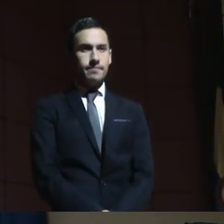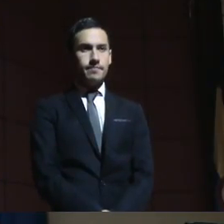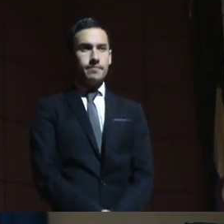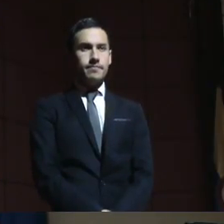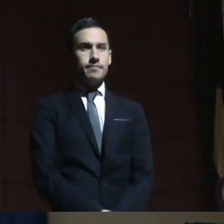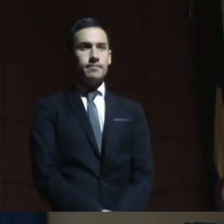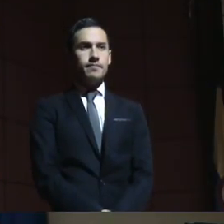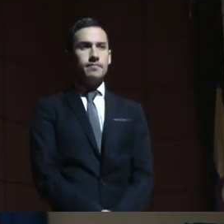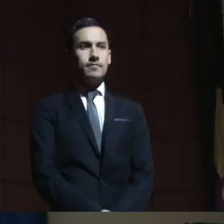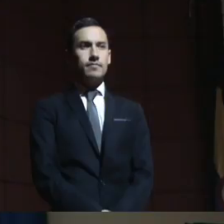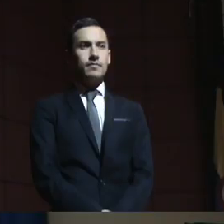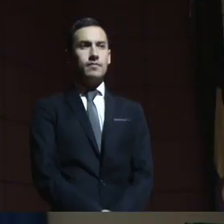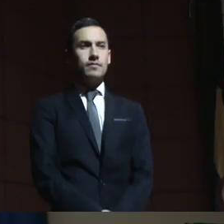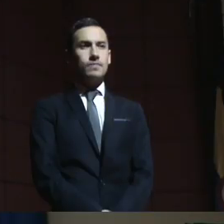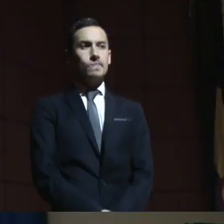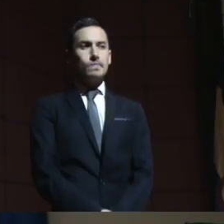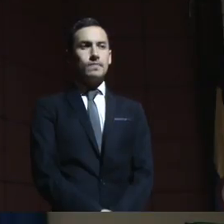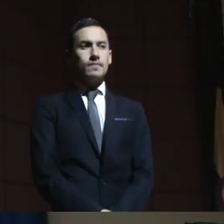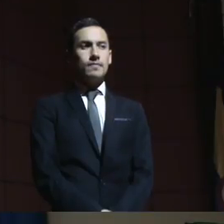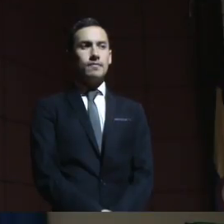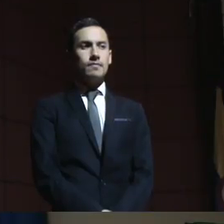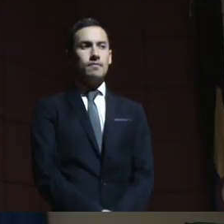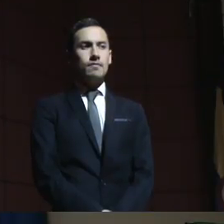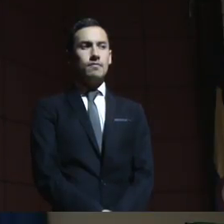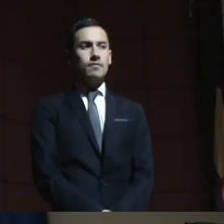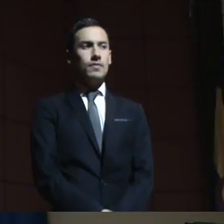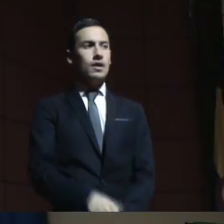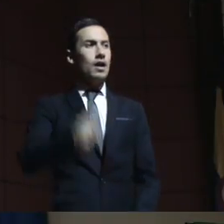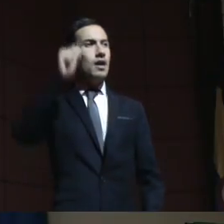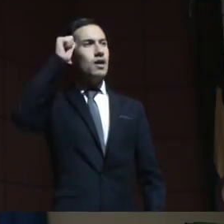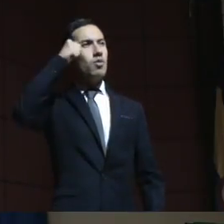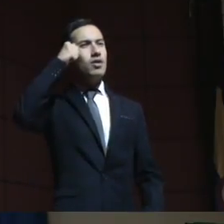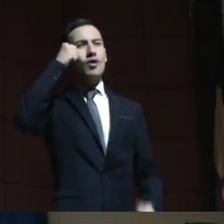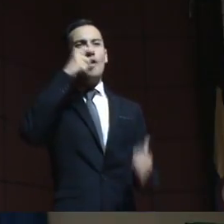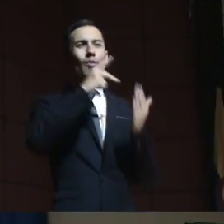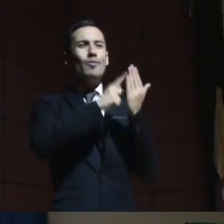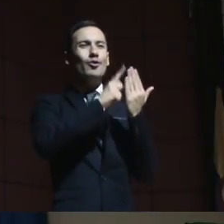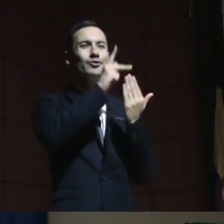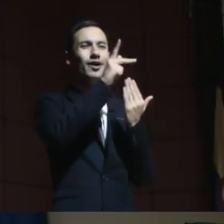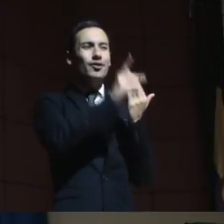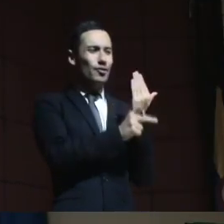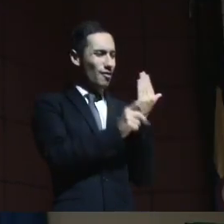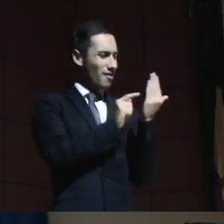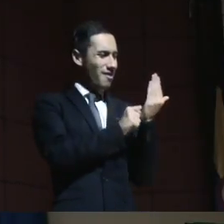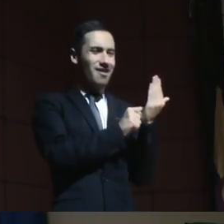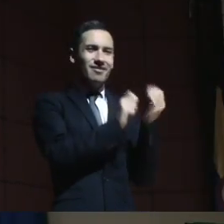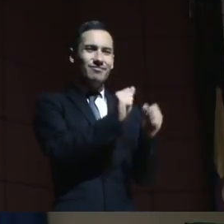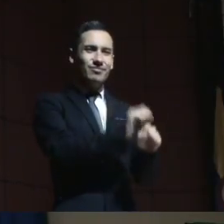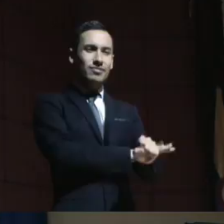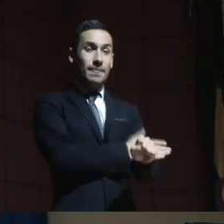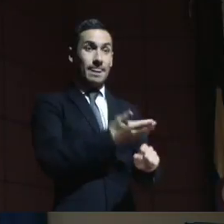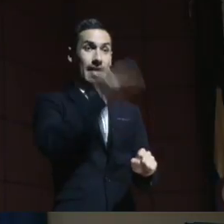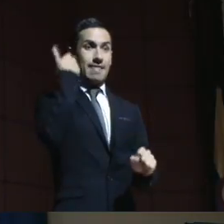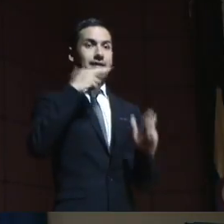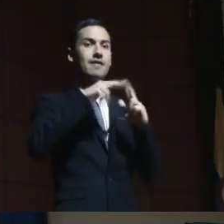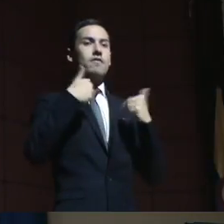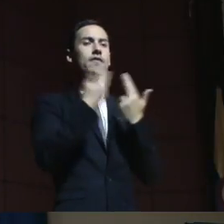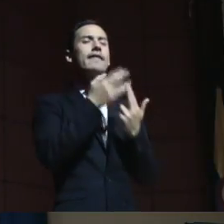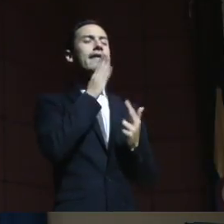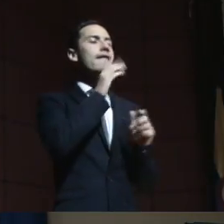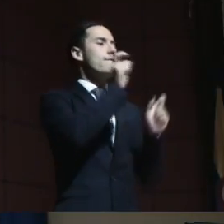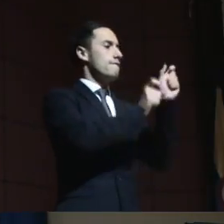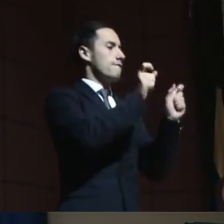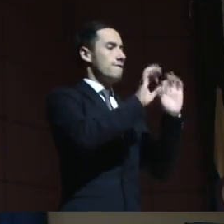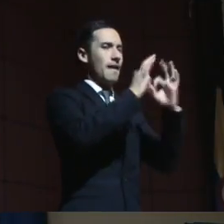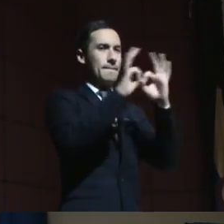Recuerdo en ese pequeño proyecto la primera sensación y reuniones que tuvimos con las familias